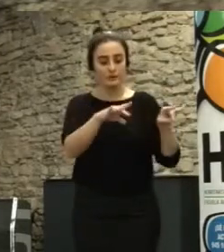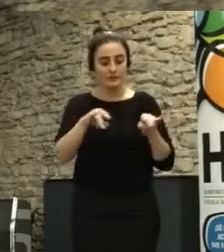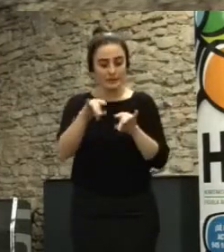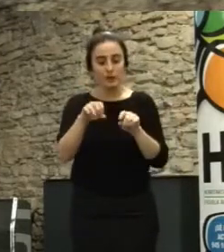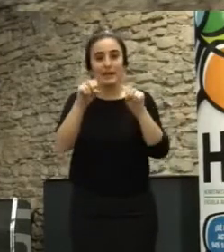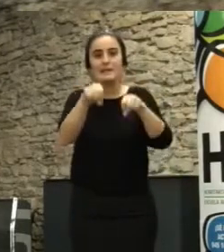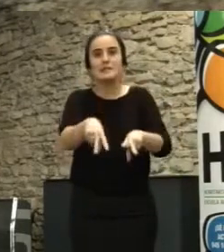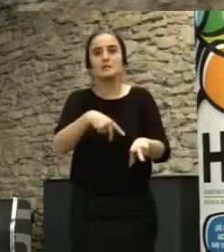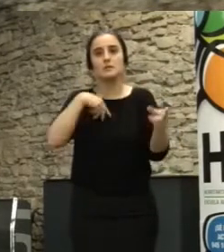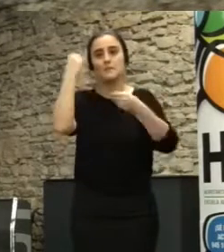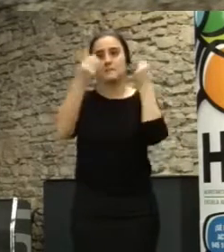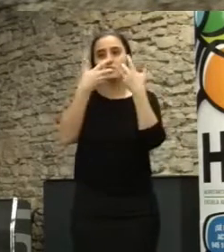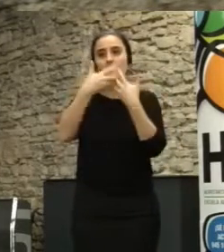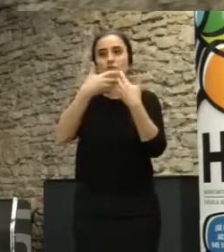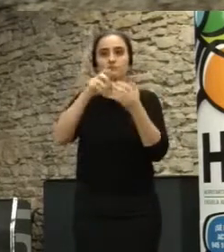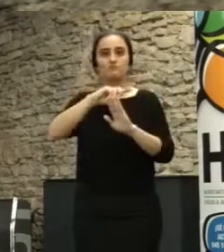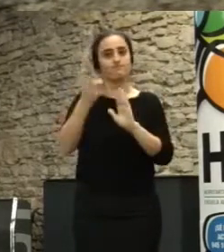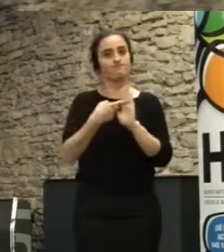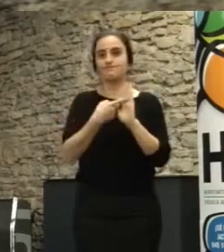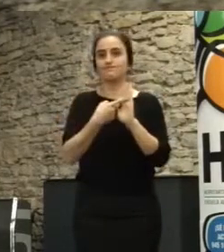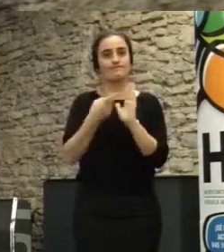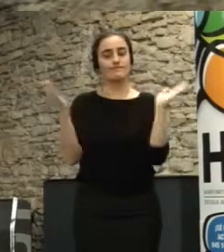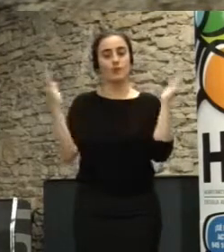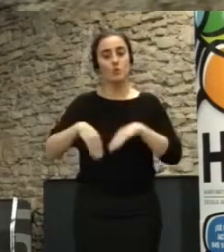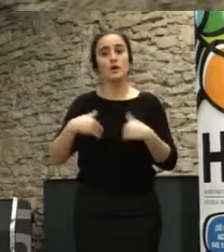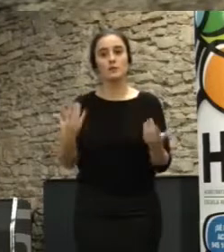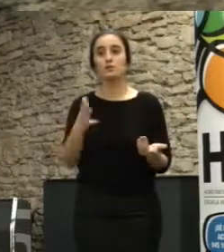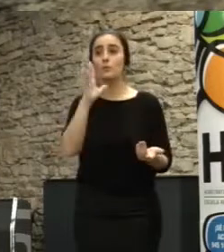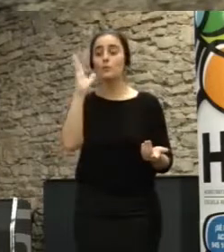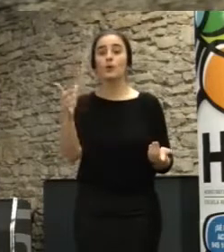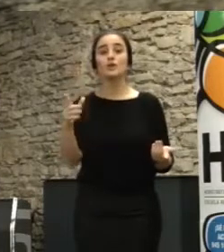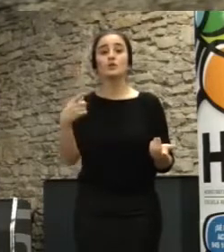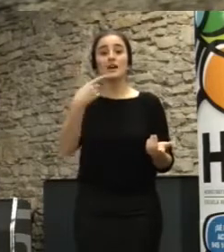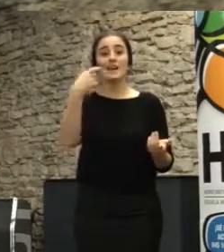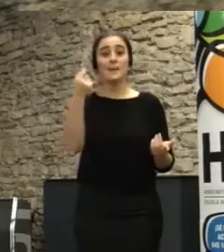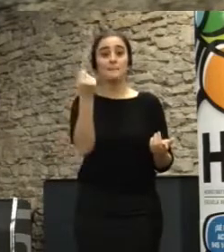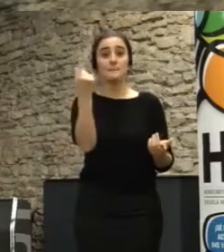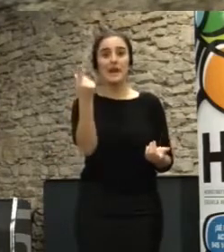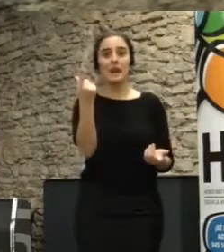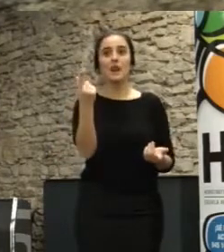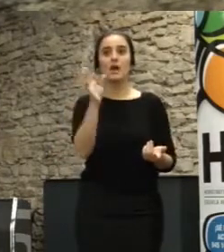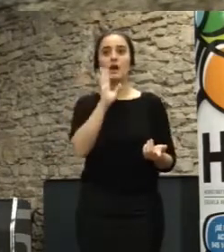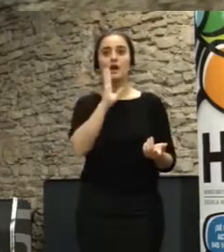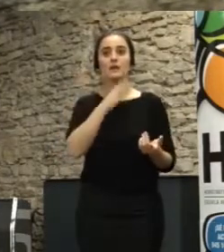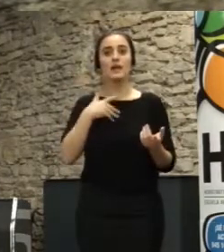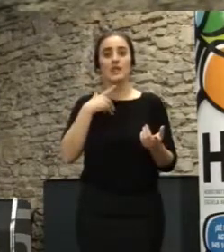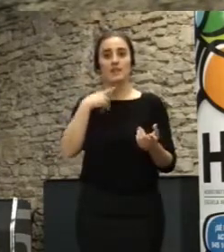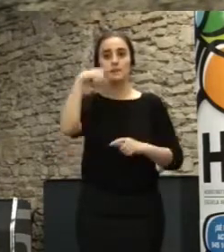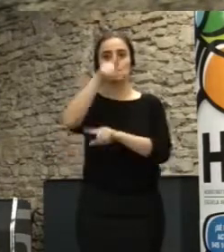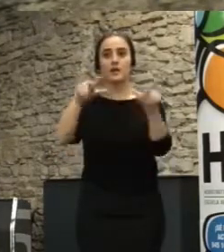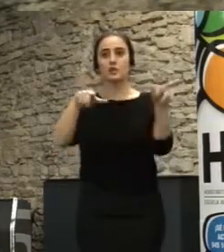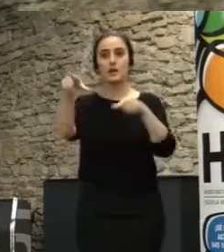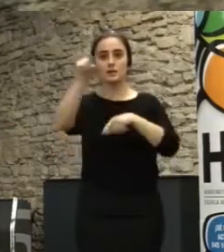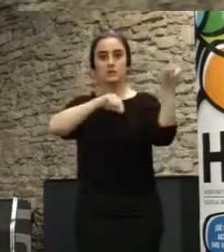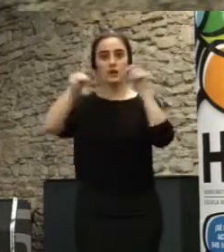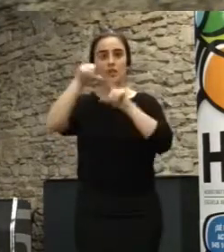no creo que acabe de funcionar del todo y por eso de nuevo el G1000 o sea la selección aleatoria de gente nos trajo un montón